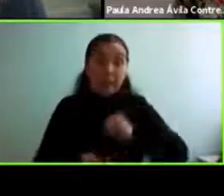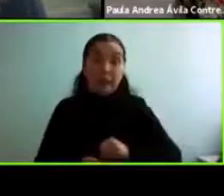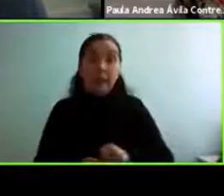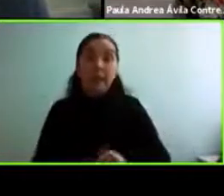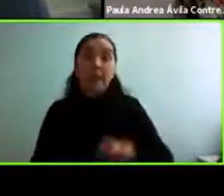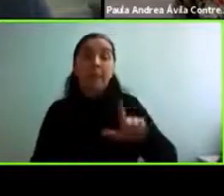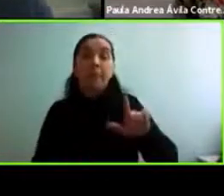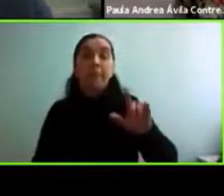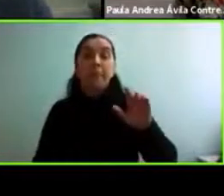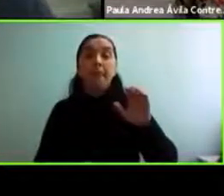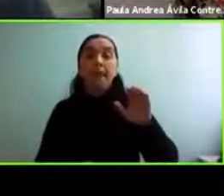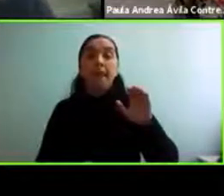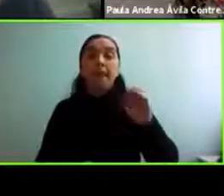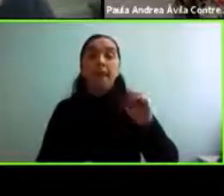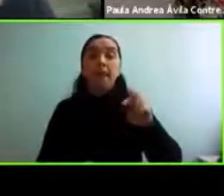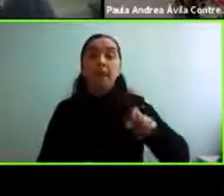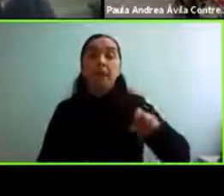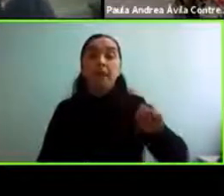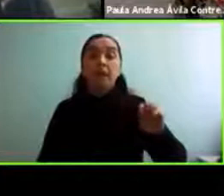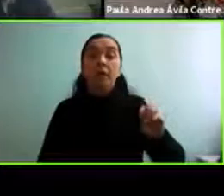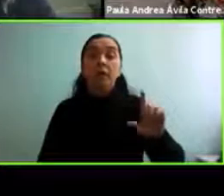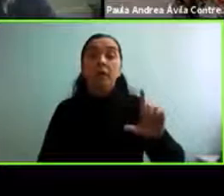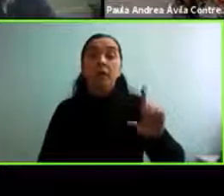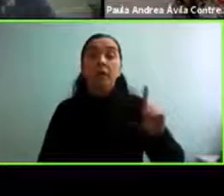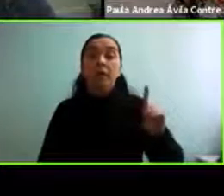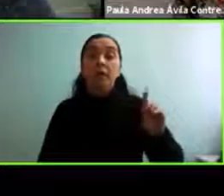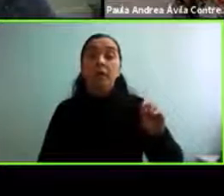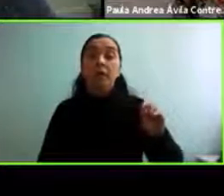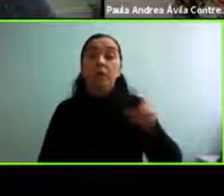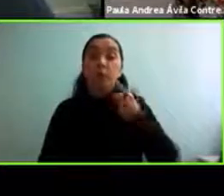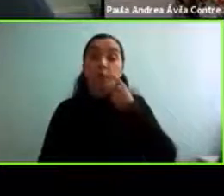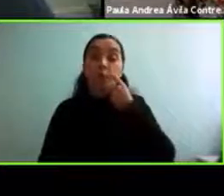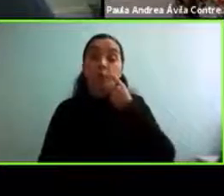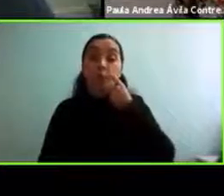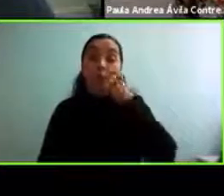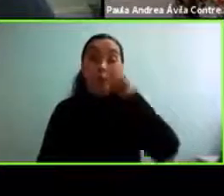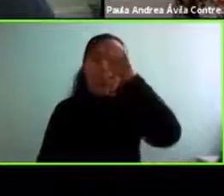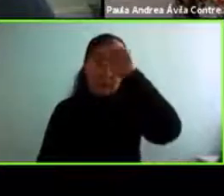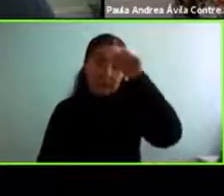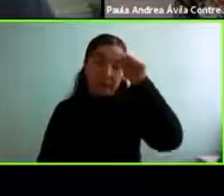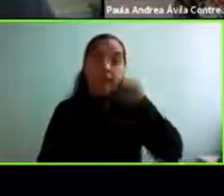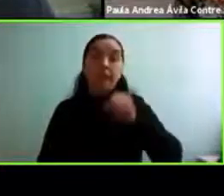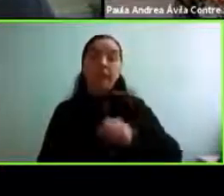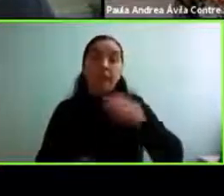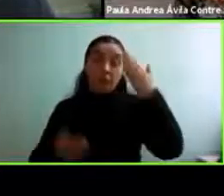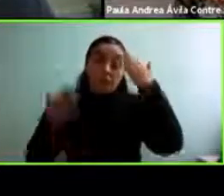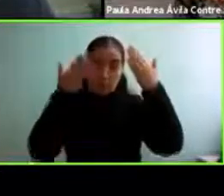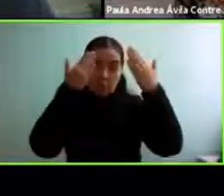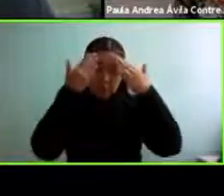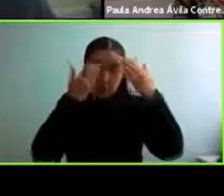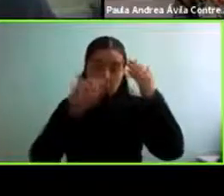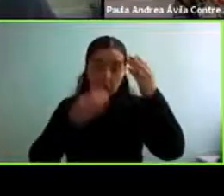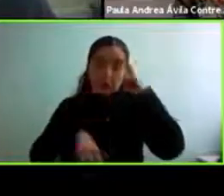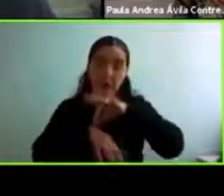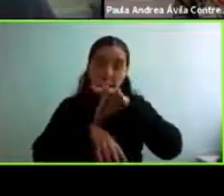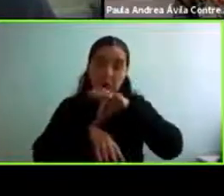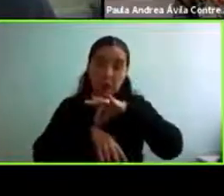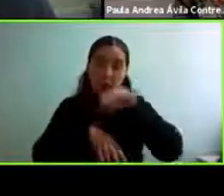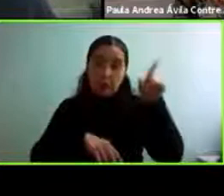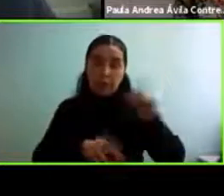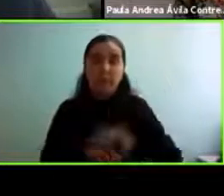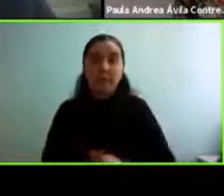me hace muchos años atrás argentino psicoanalista argentino psiquiatra psicoanalista argentino